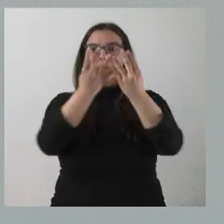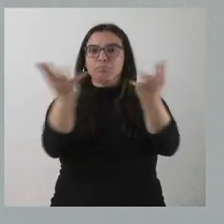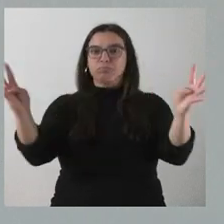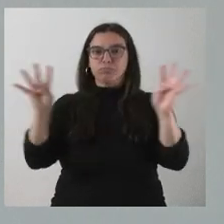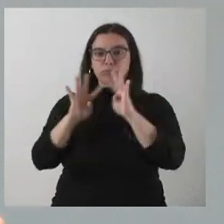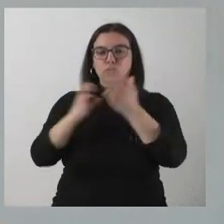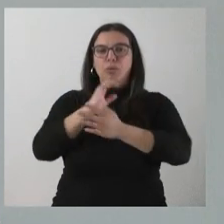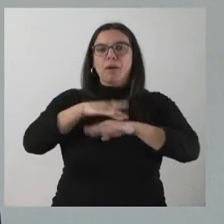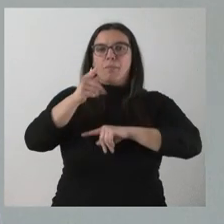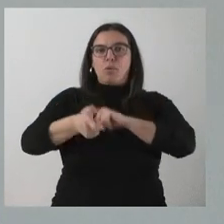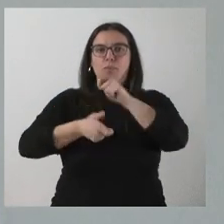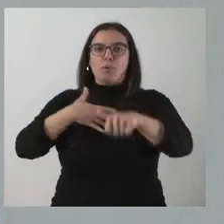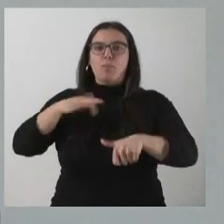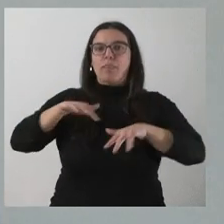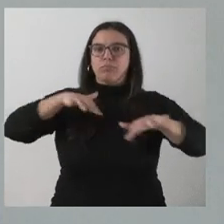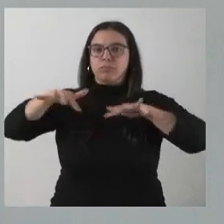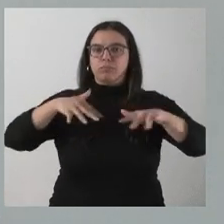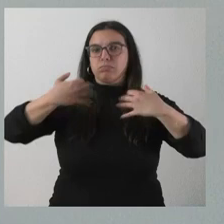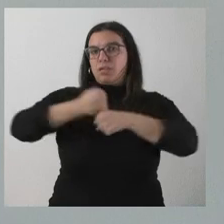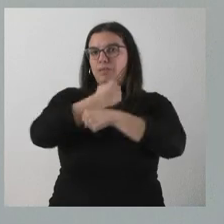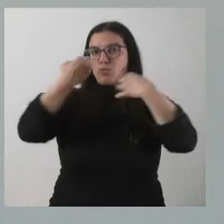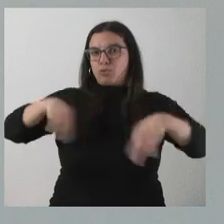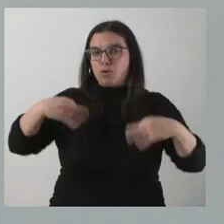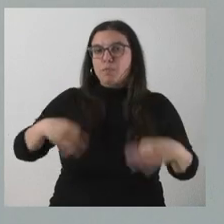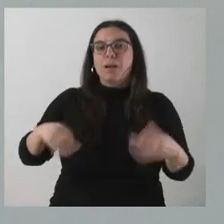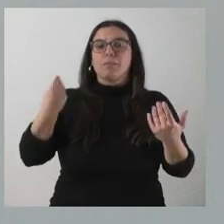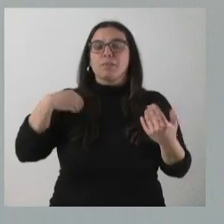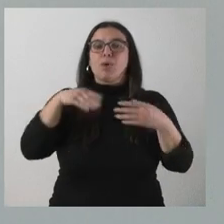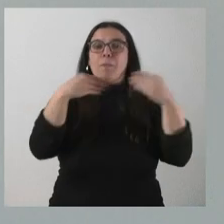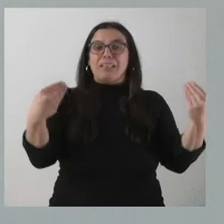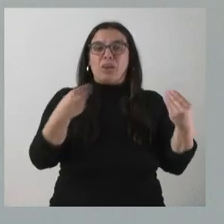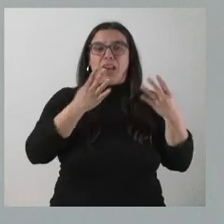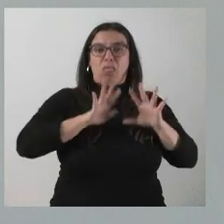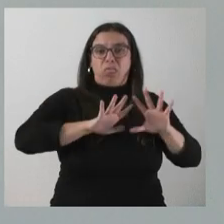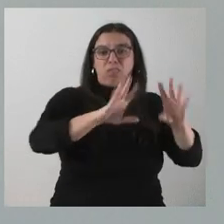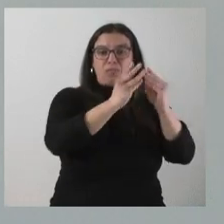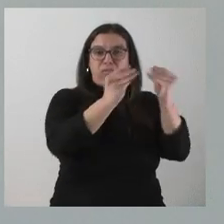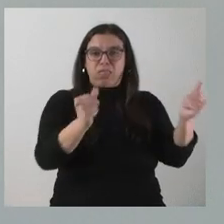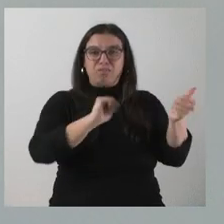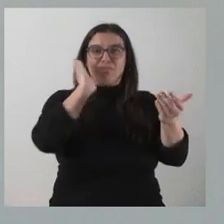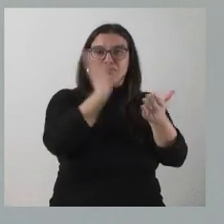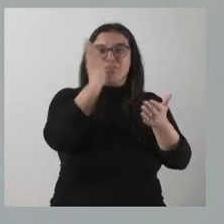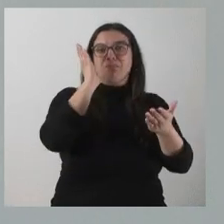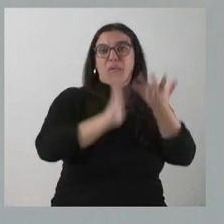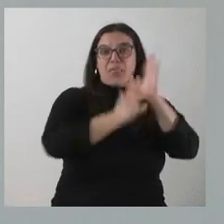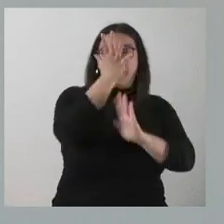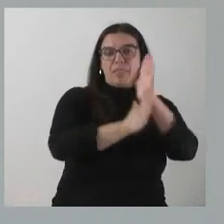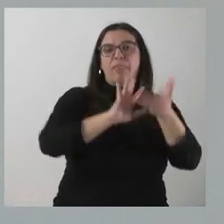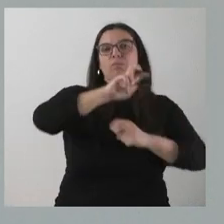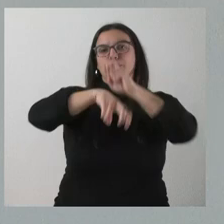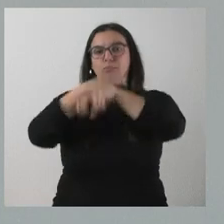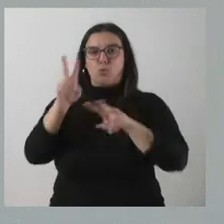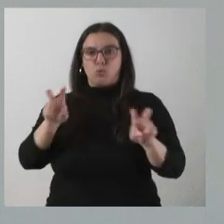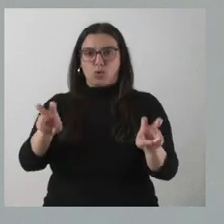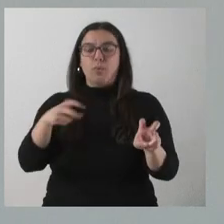recuperando la actividad ordinaria y sustituir el material deteriorado como consecuencia del incendio. El coste, como ven ustedes, es relativamente